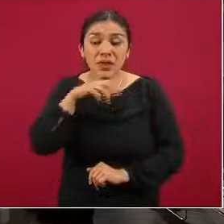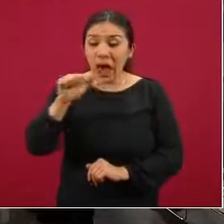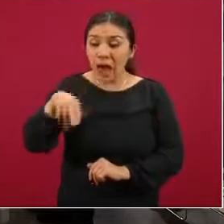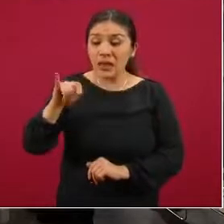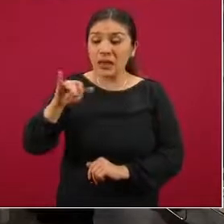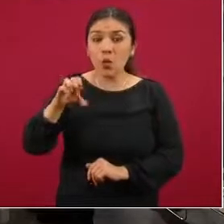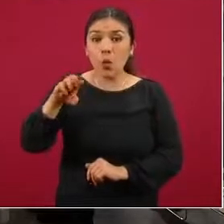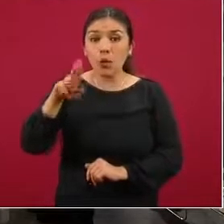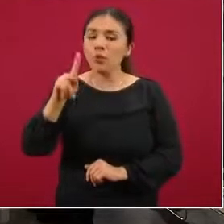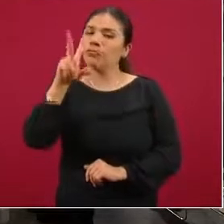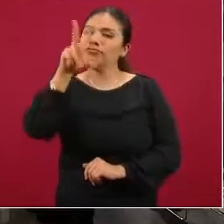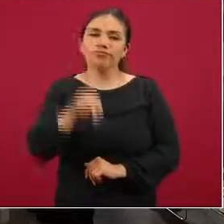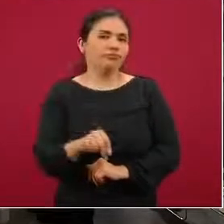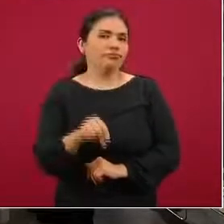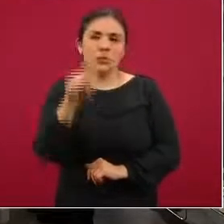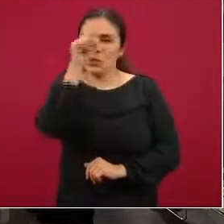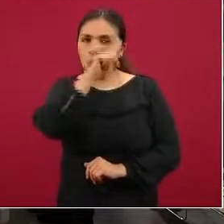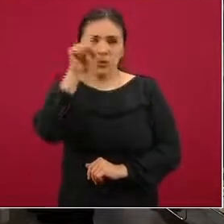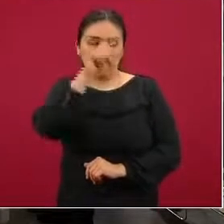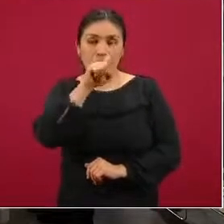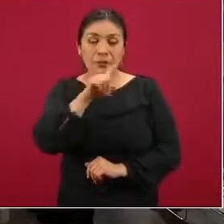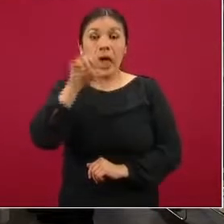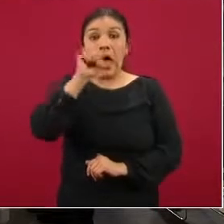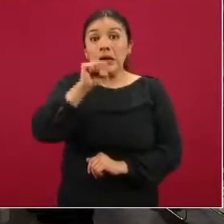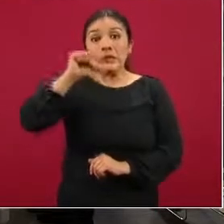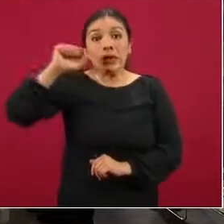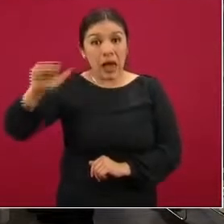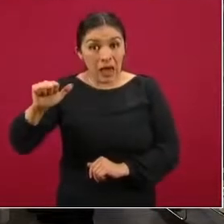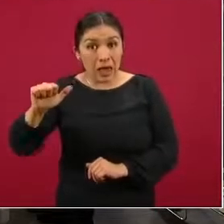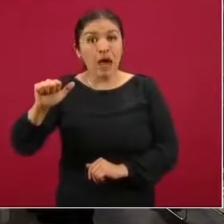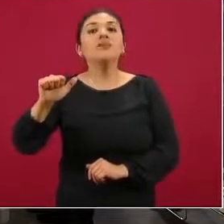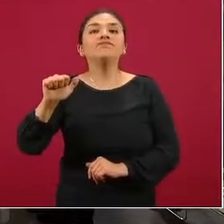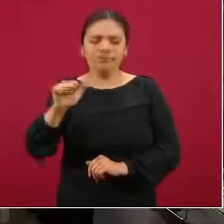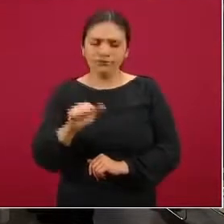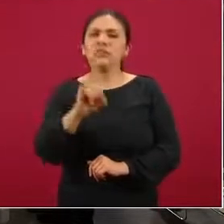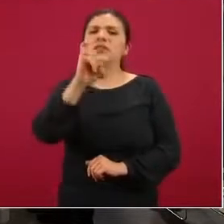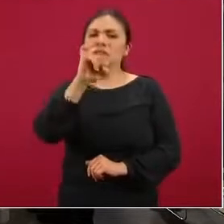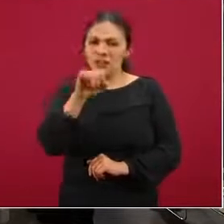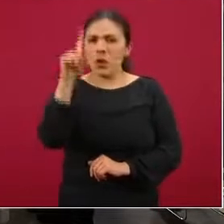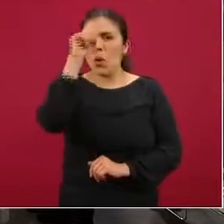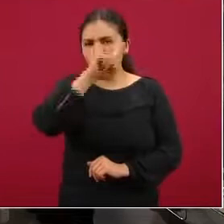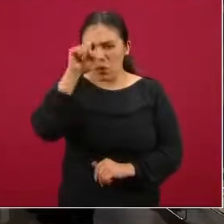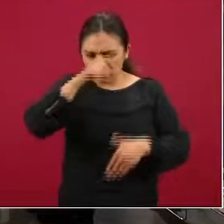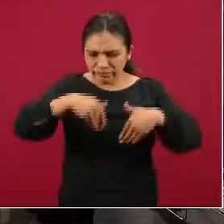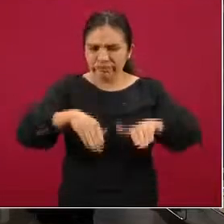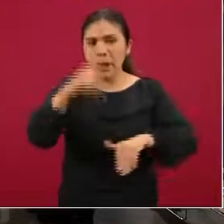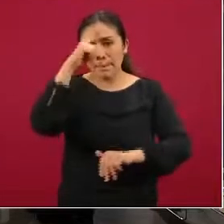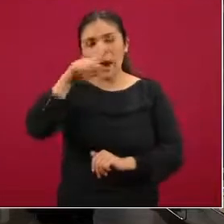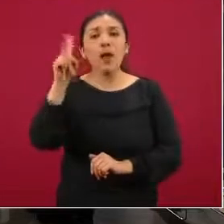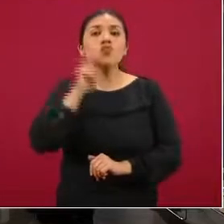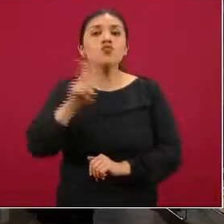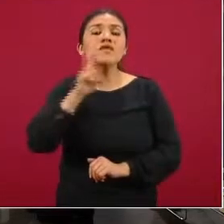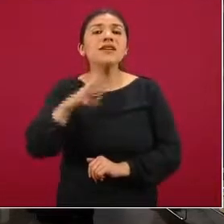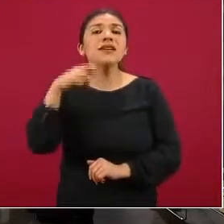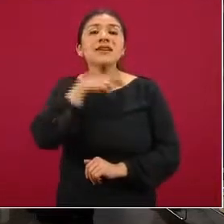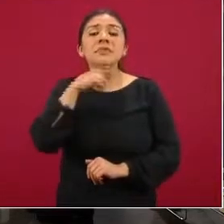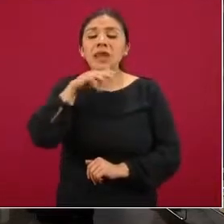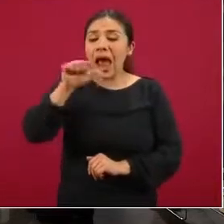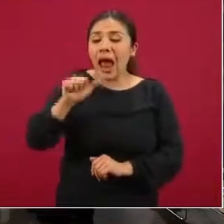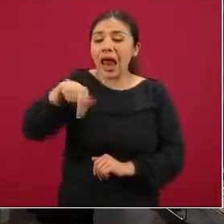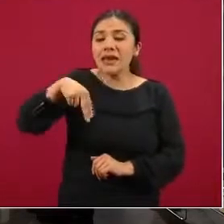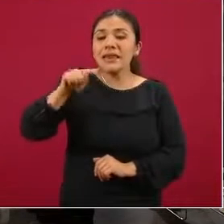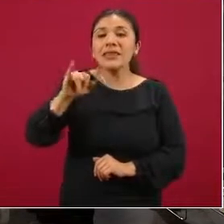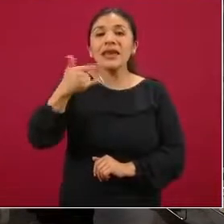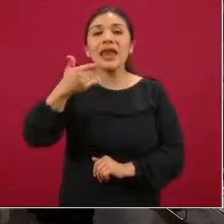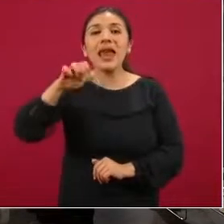anticuerpos. En cambio, la Secretaría de Salud sí recomienda las pruebas rápidas de antígenos,